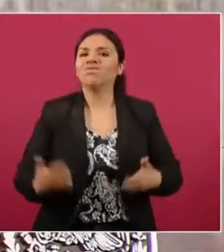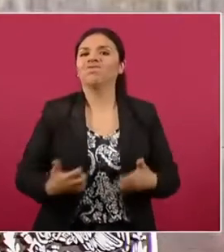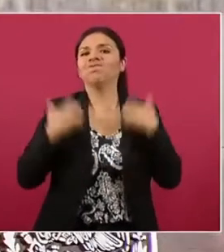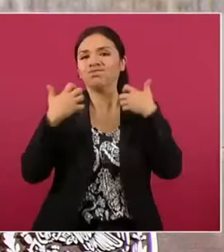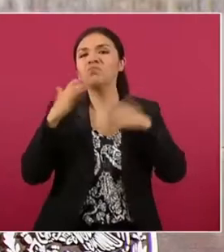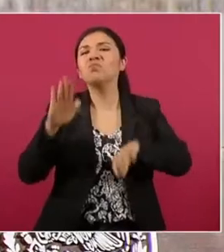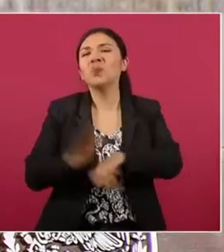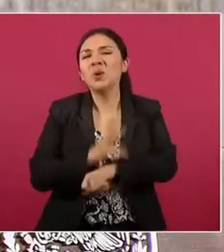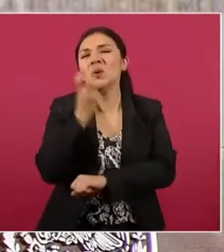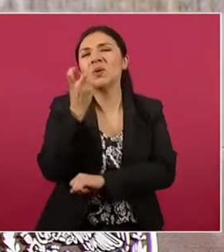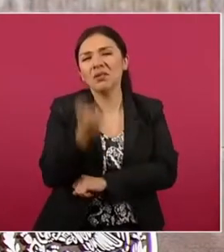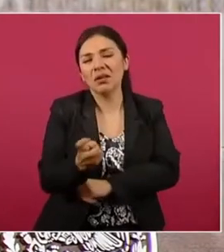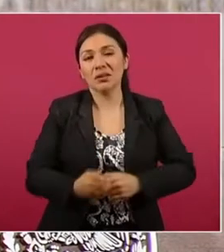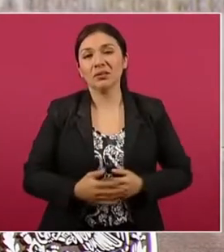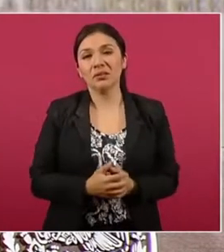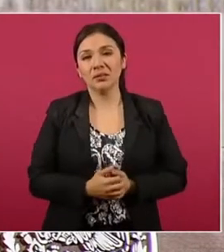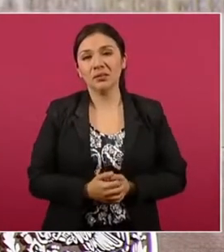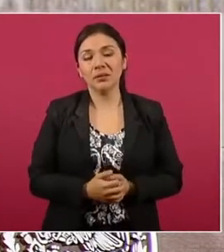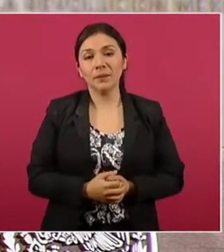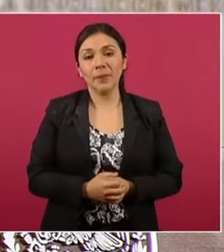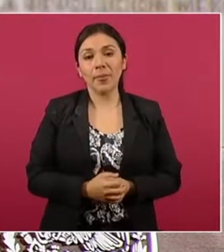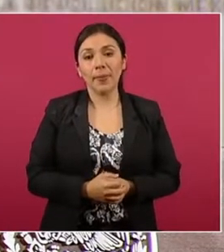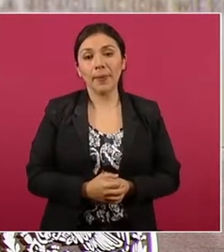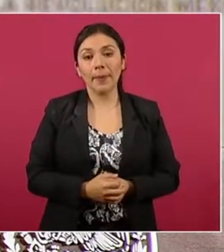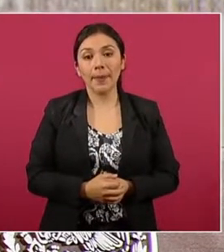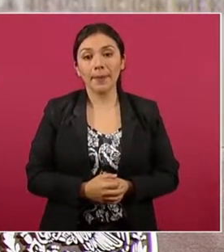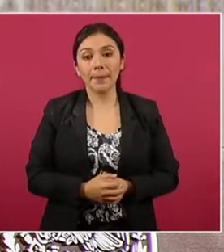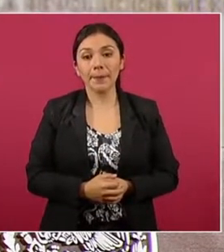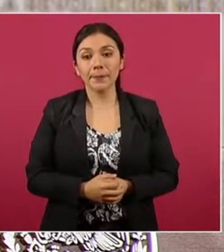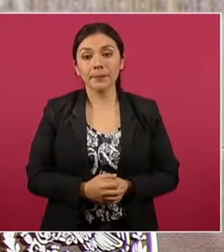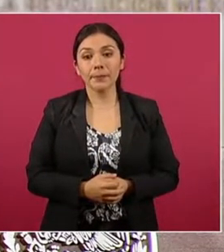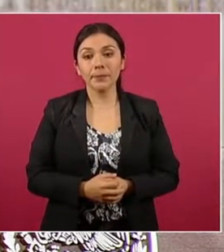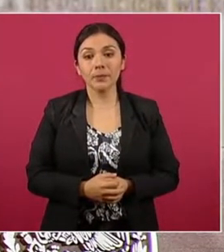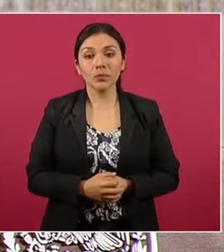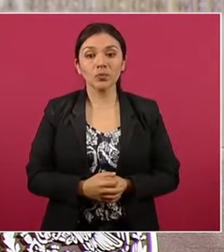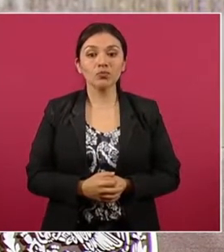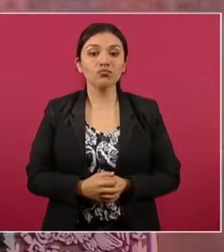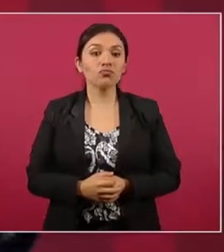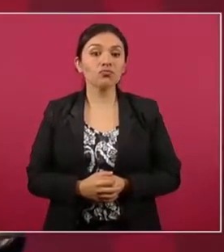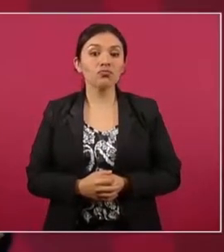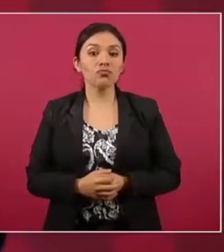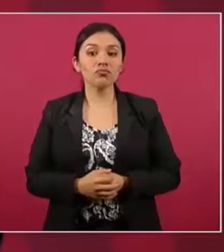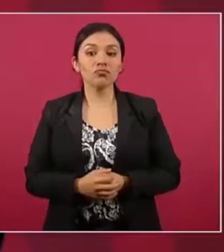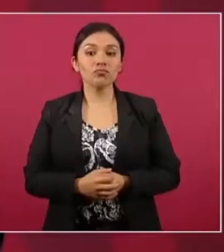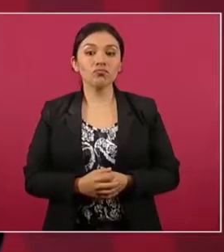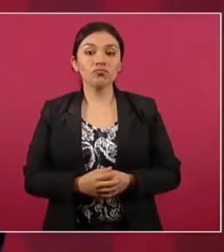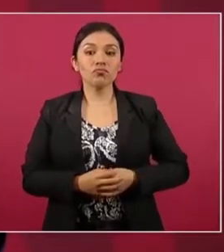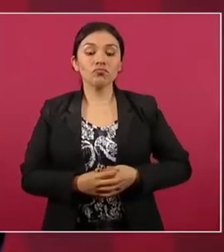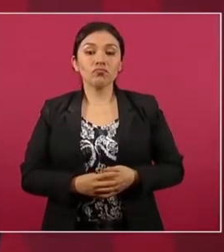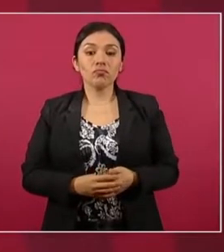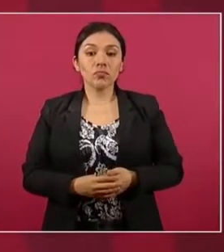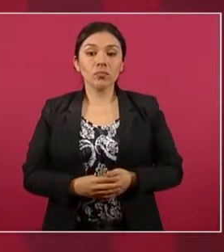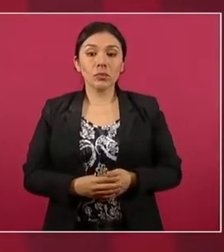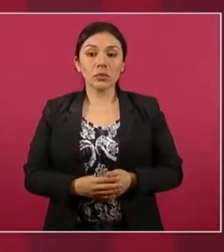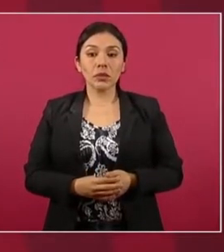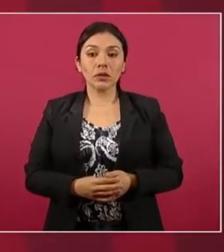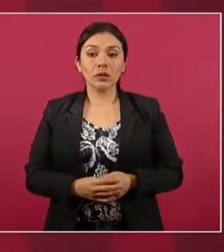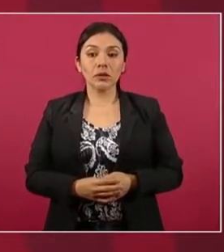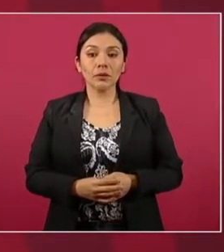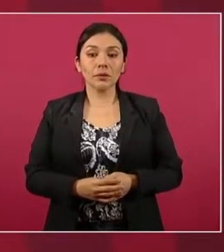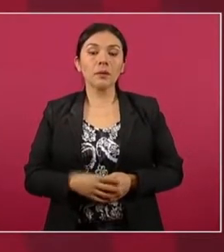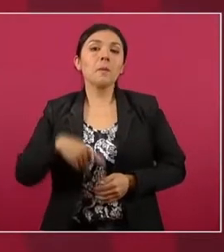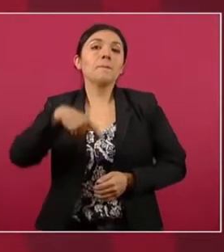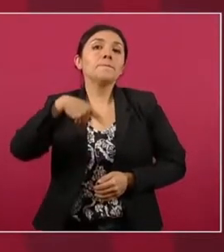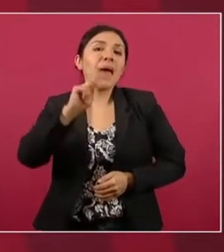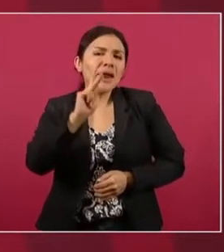conservadores, pero ya